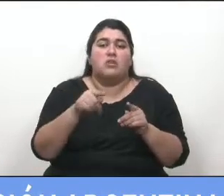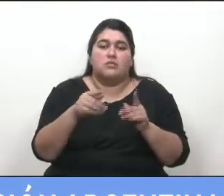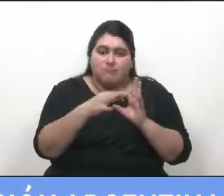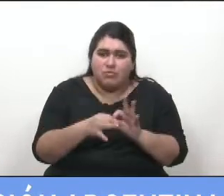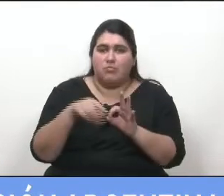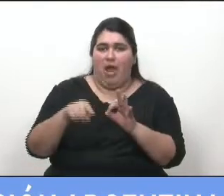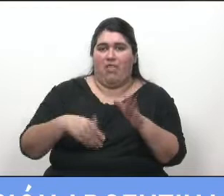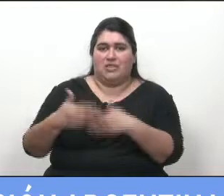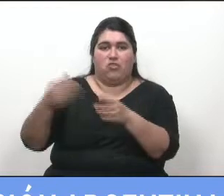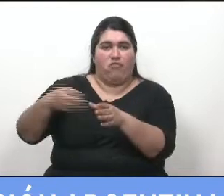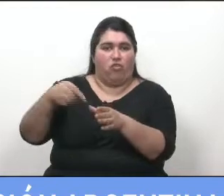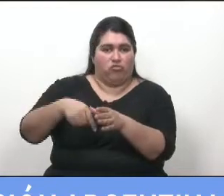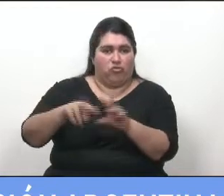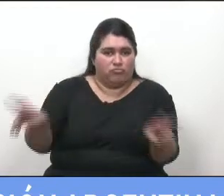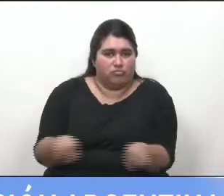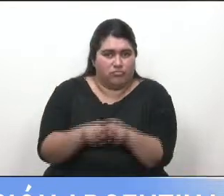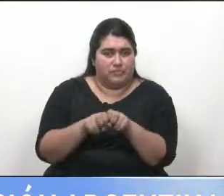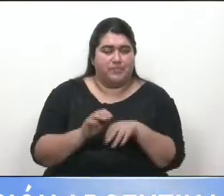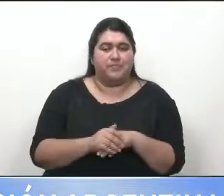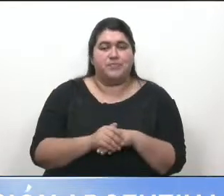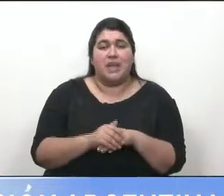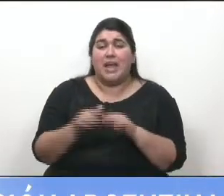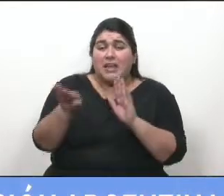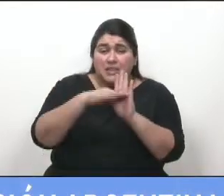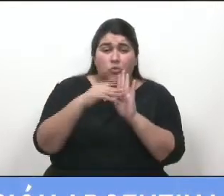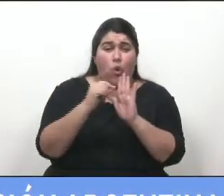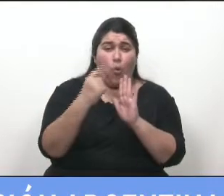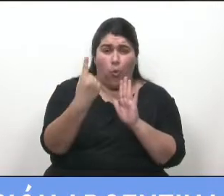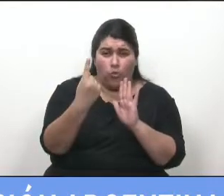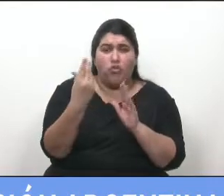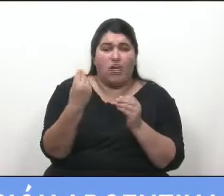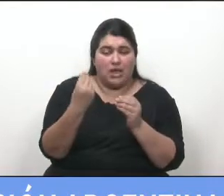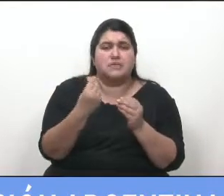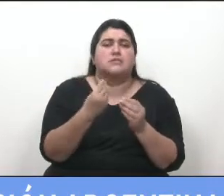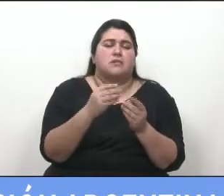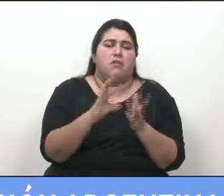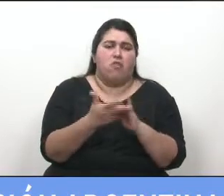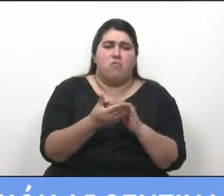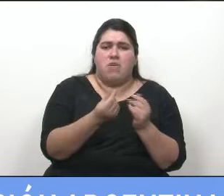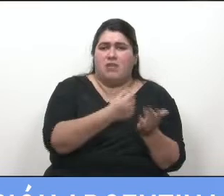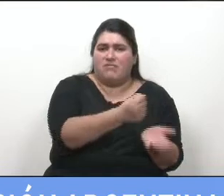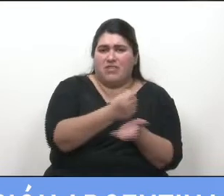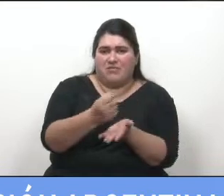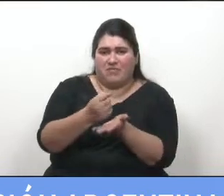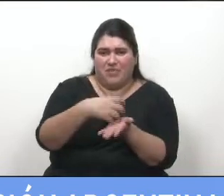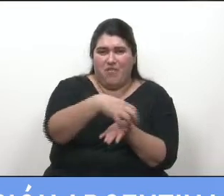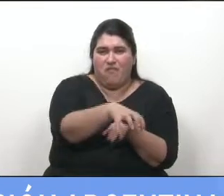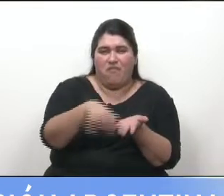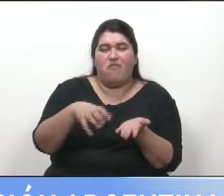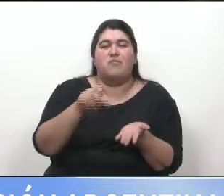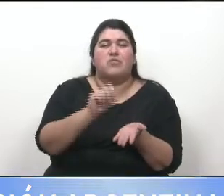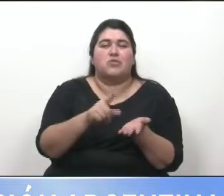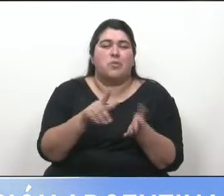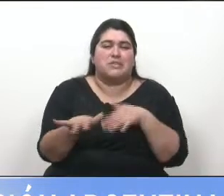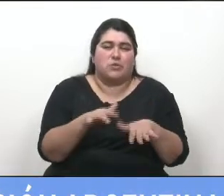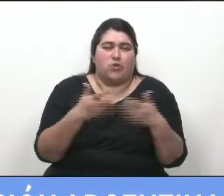Para ello en su título 1 establece franquicias para los contribuyentes que se encuentran en situación normal y